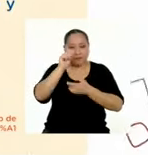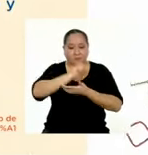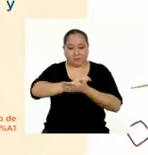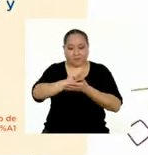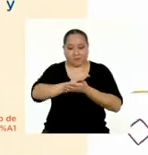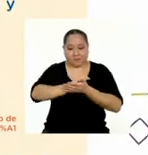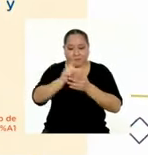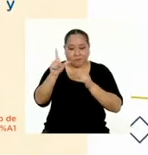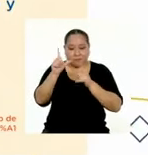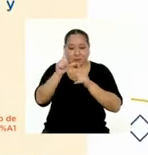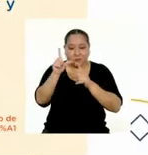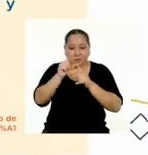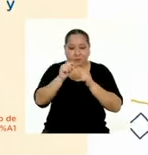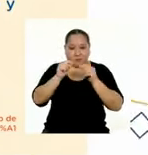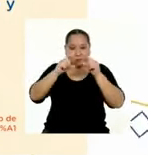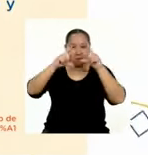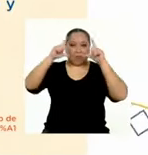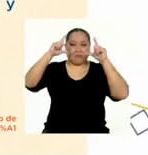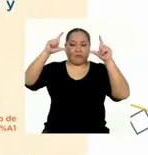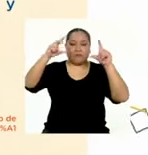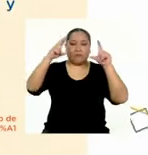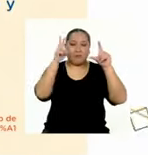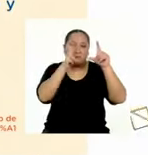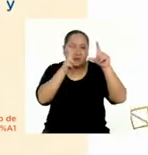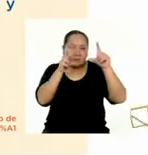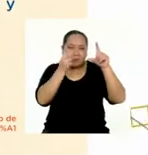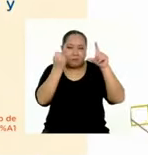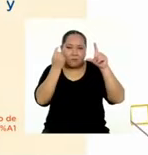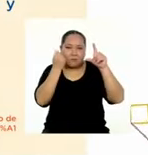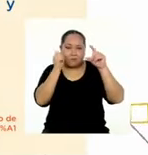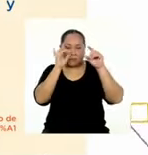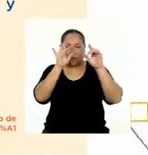ser legible y llamar la atención.